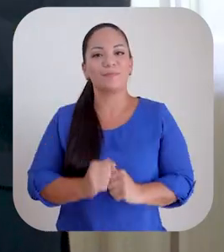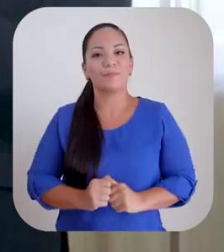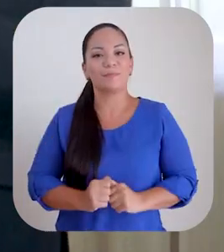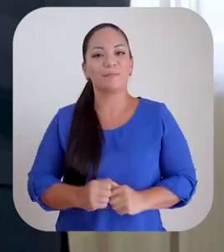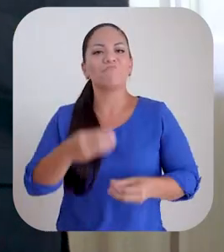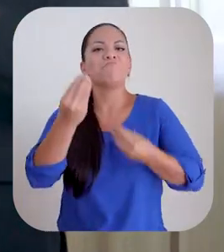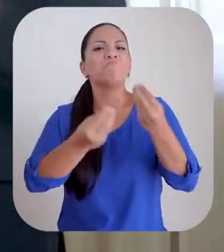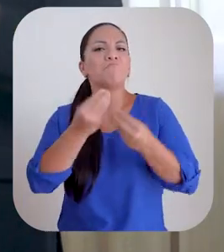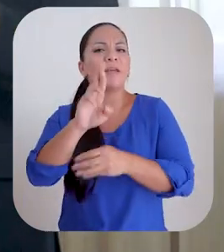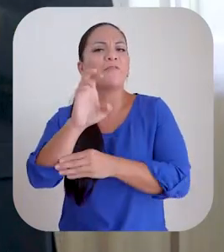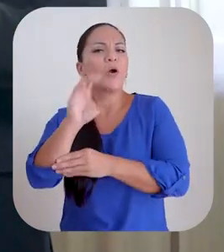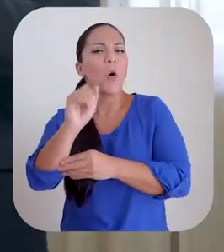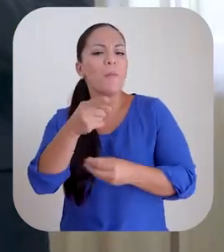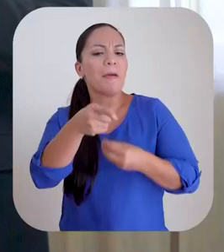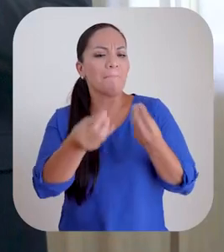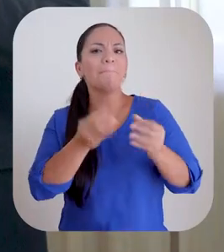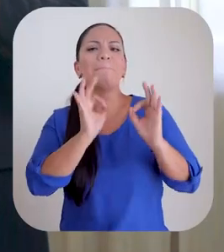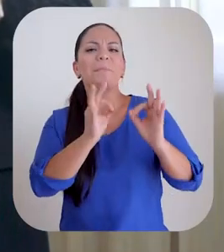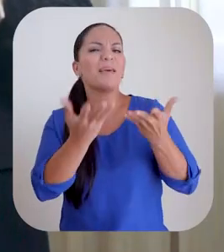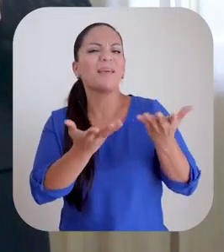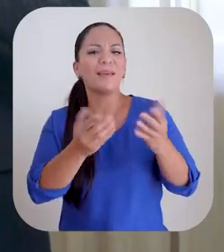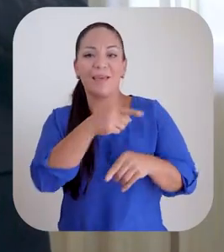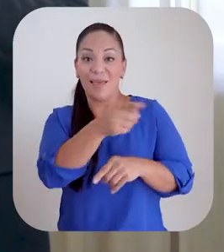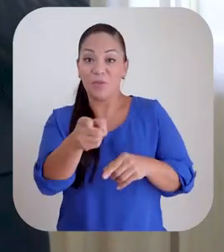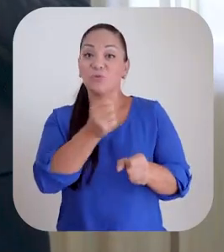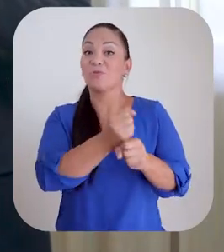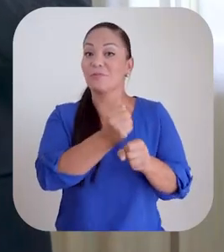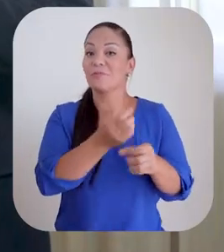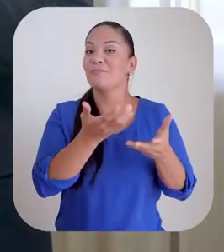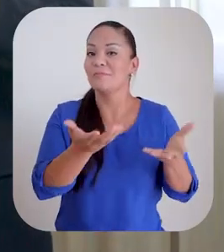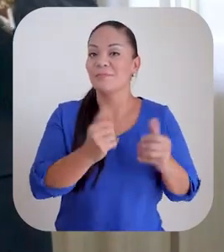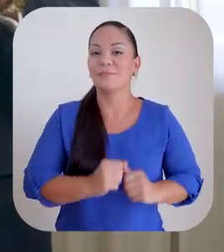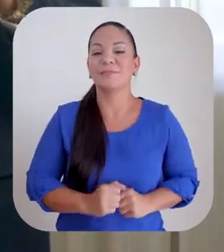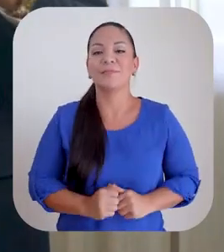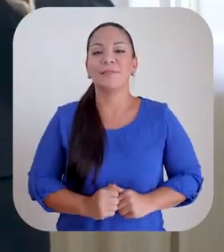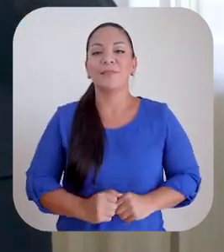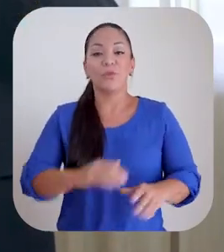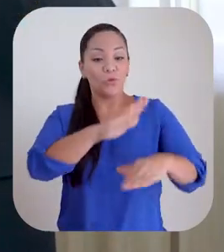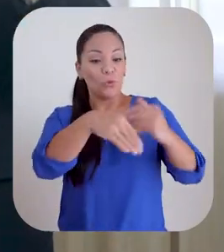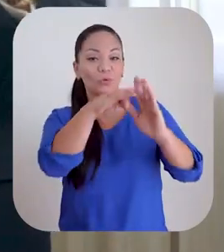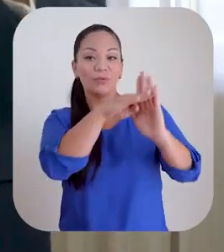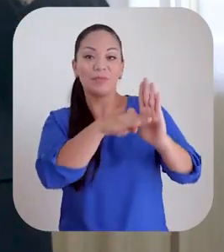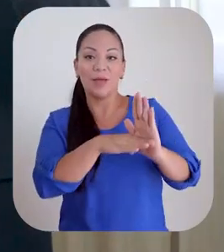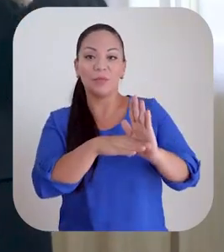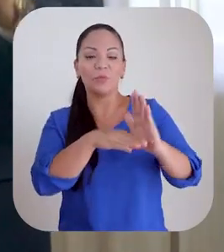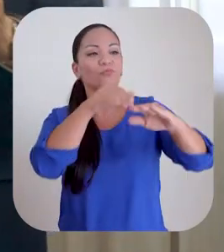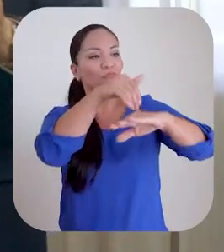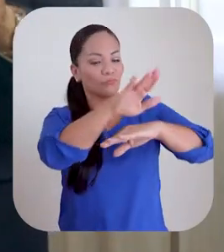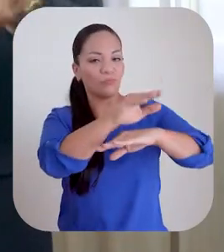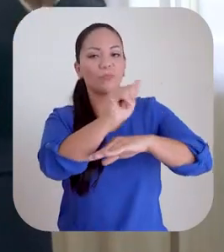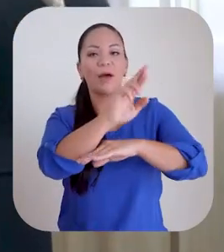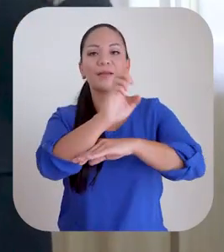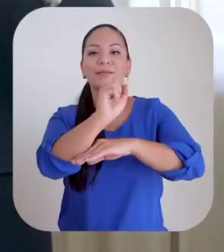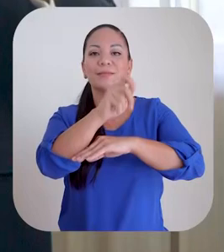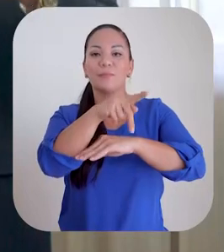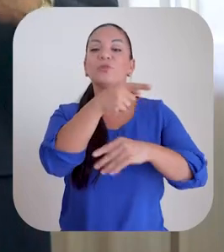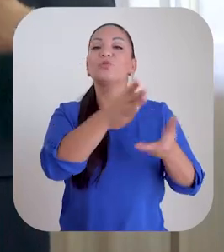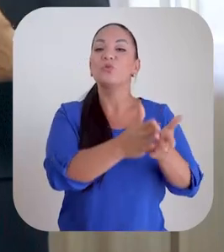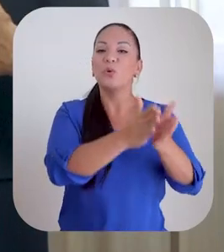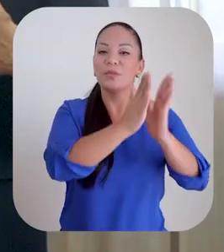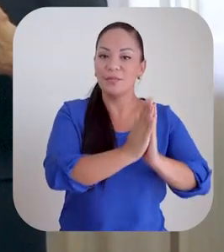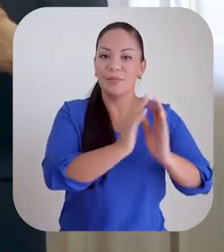¿Qué es lo que está haciendo bien Recope? Muy diligentemente está llevando los datos a Arecep y